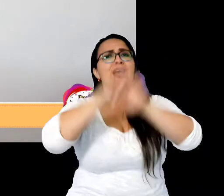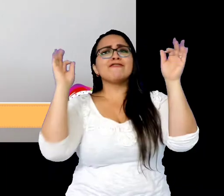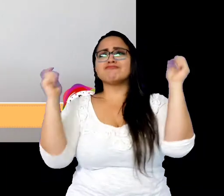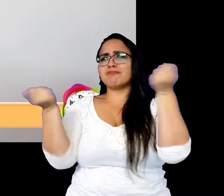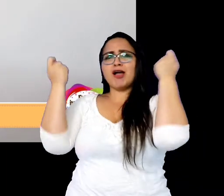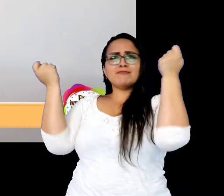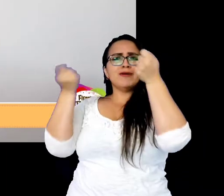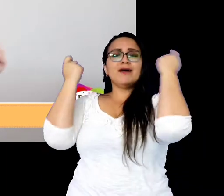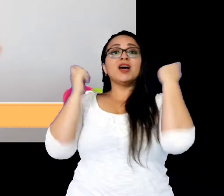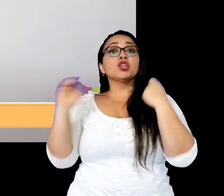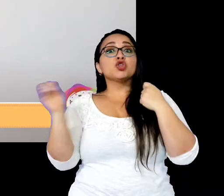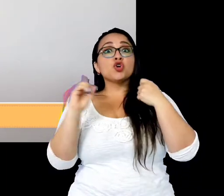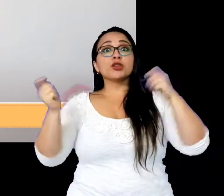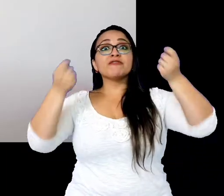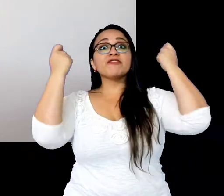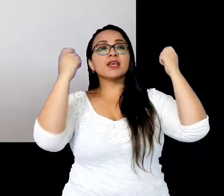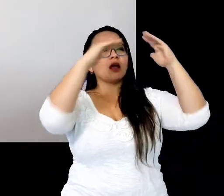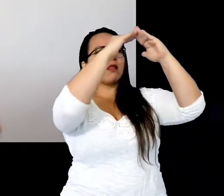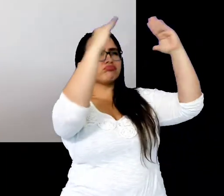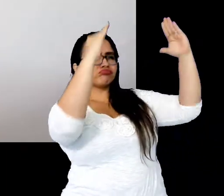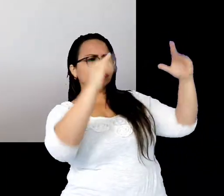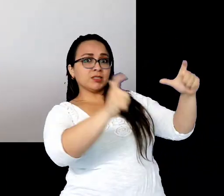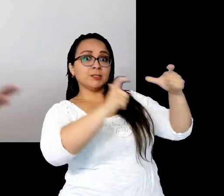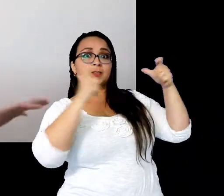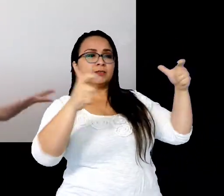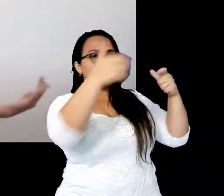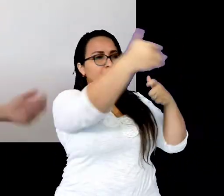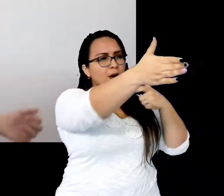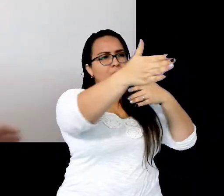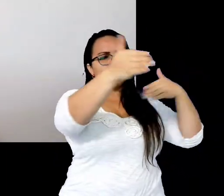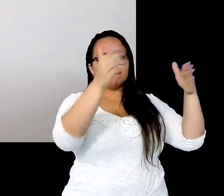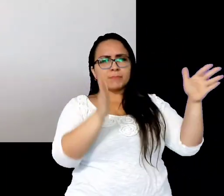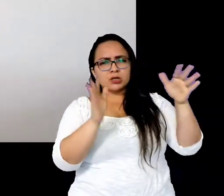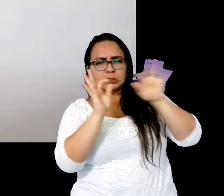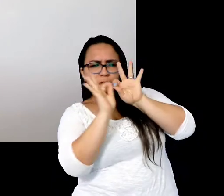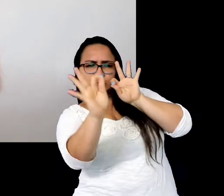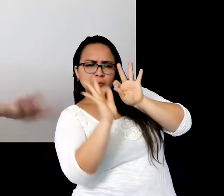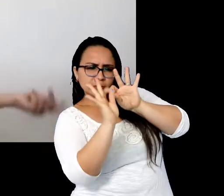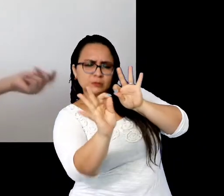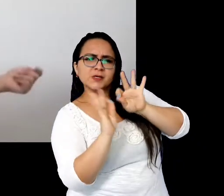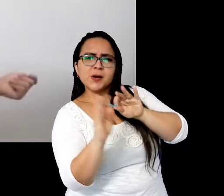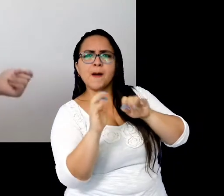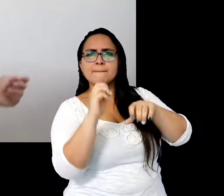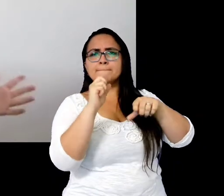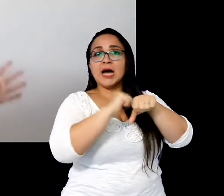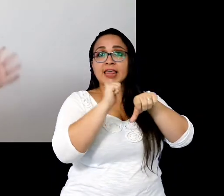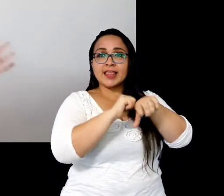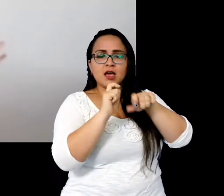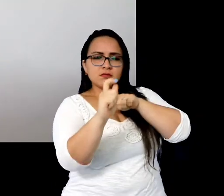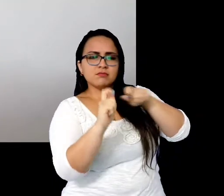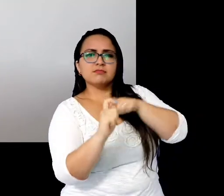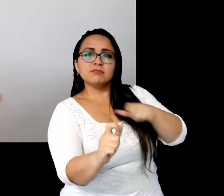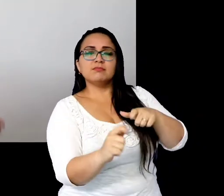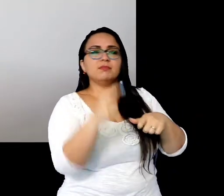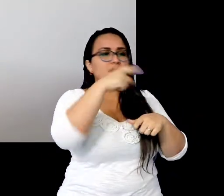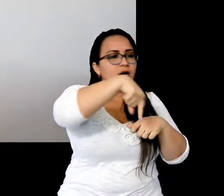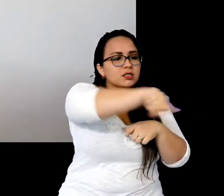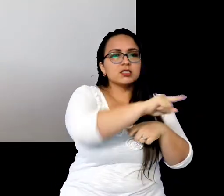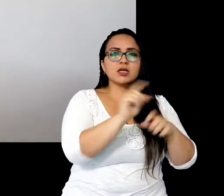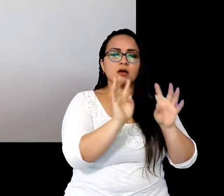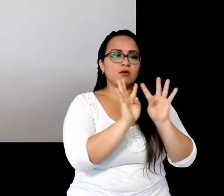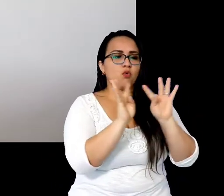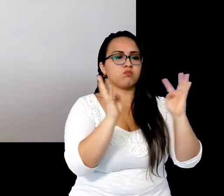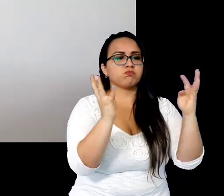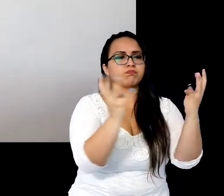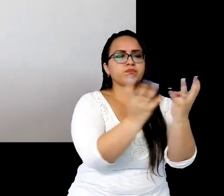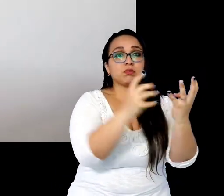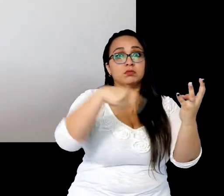en la Casa Grande, entre aquellas cuatro paredes de caña brava, se encontraban hombres sabios meditando y cantando.